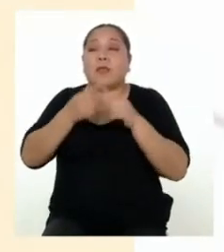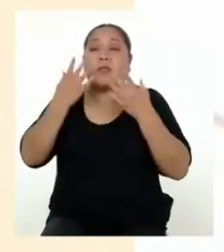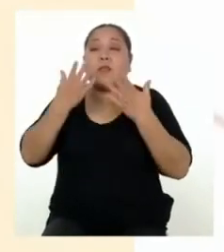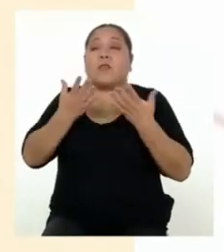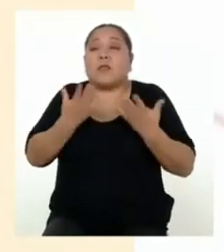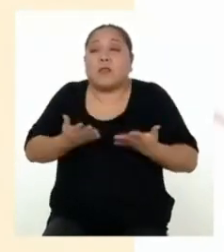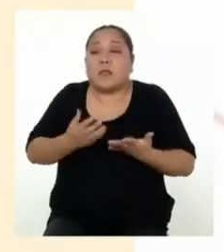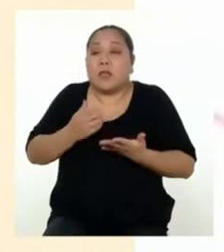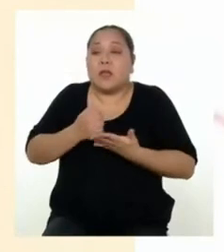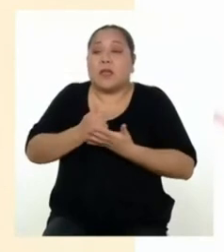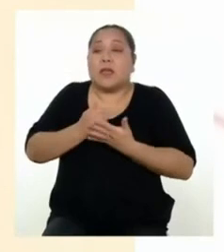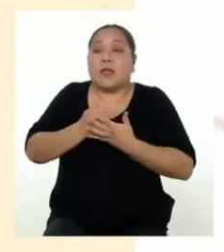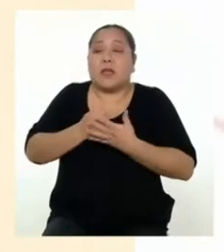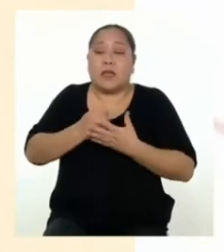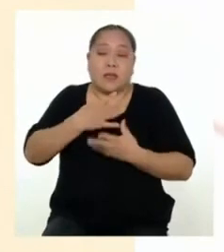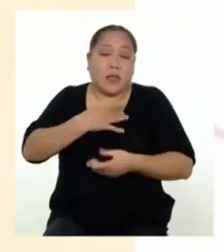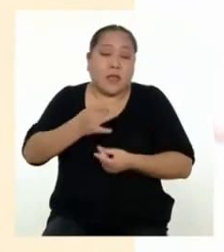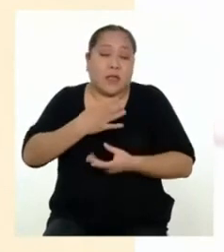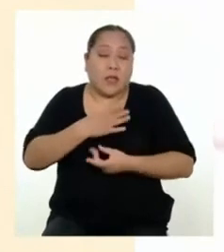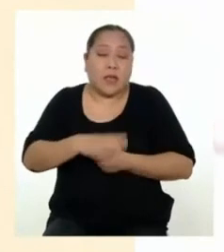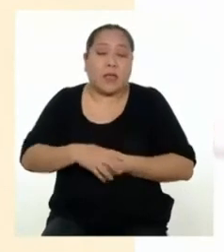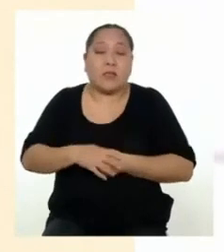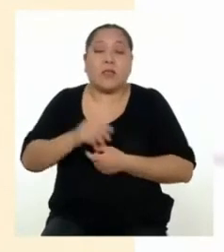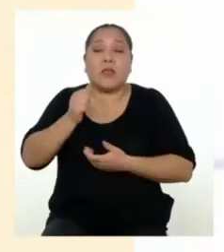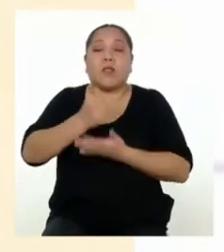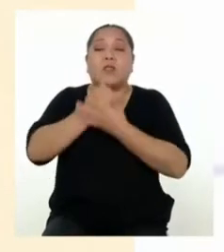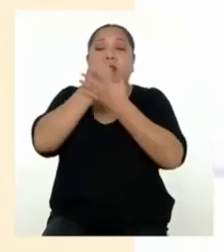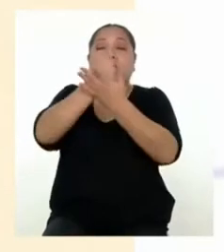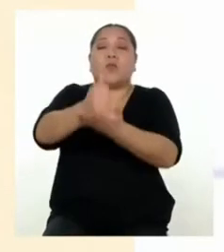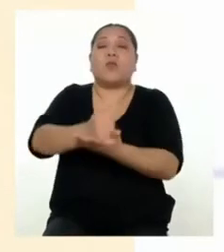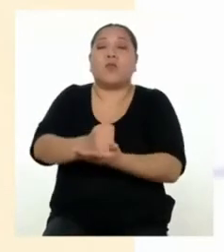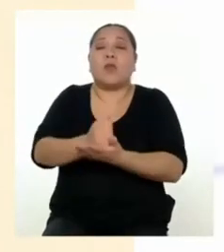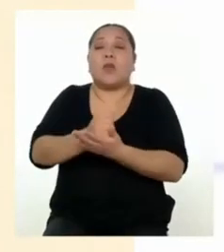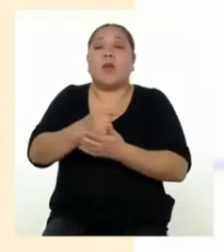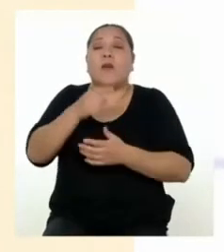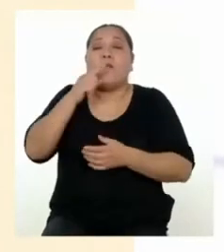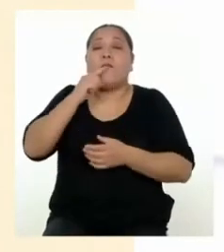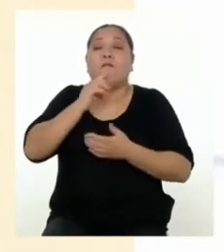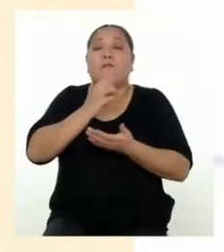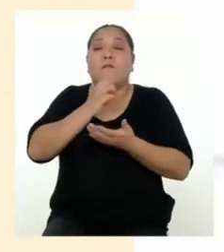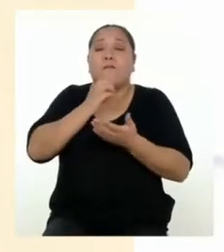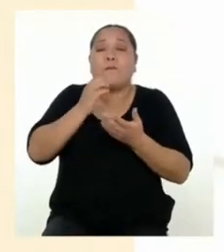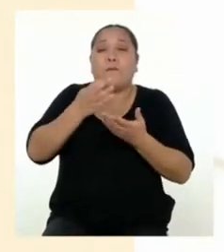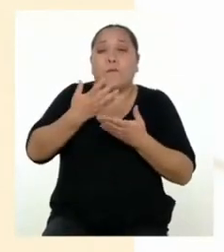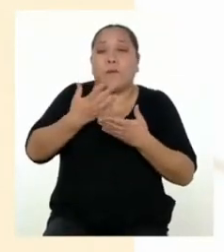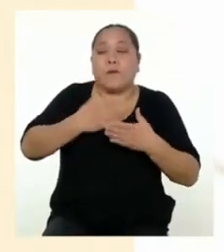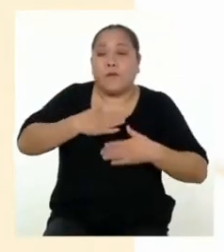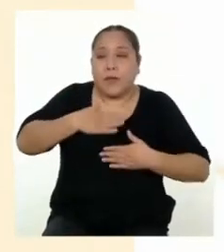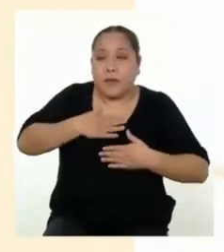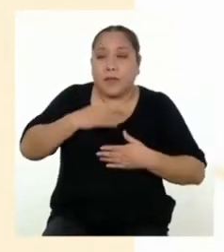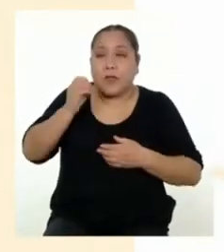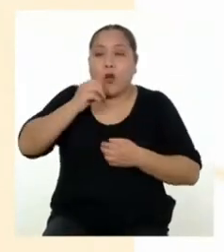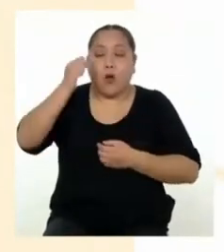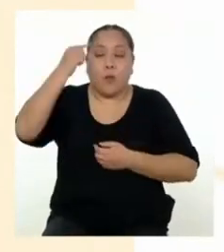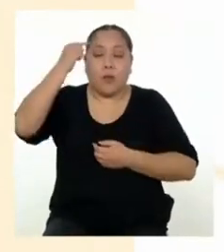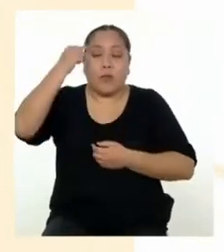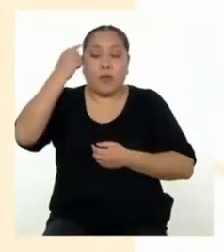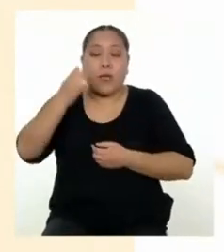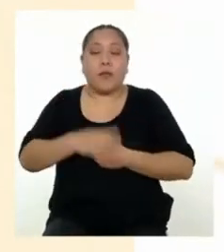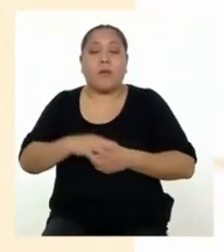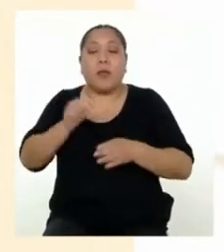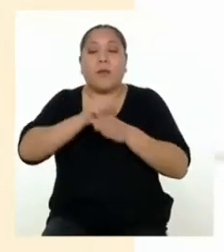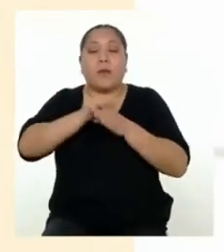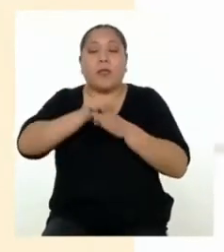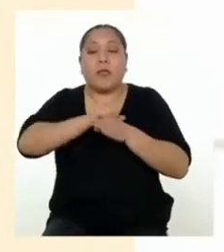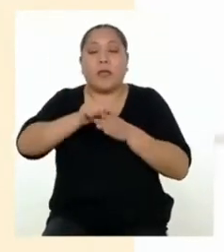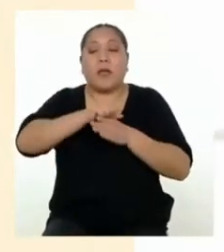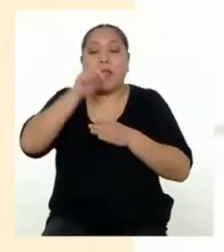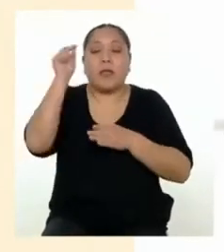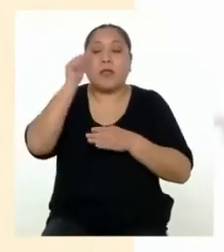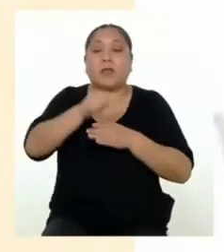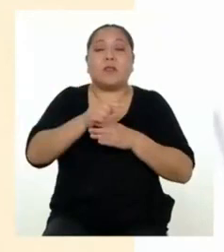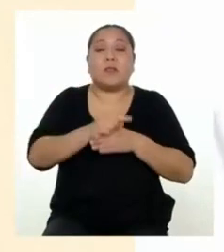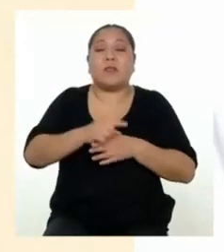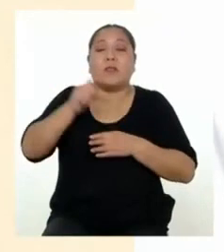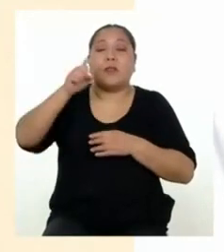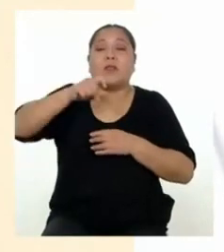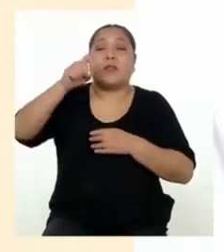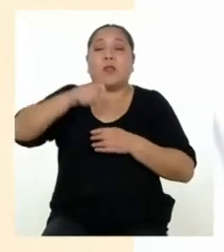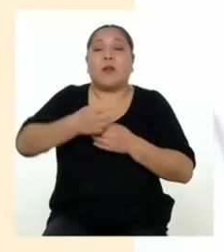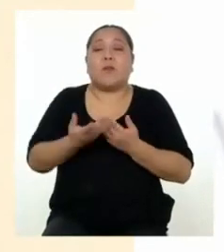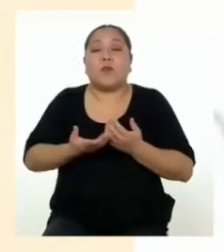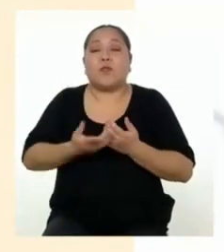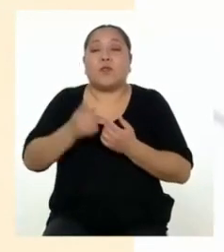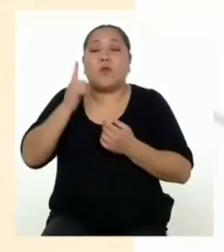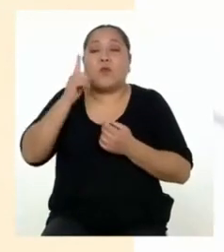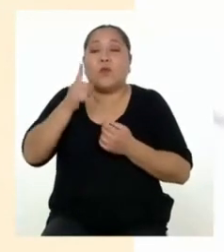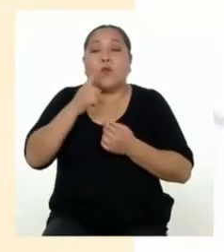y que nos ayuden a mantenernos sanos, tanto física como emocionalmente. Para poner en práctica esto, podemos asignar un horario y un